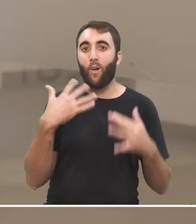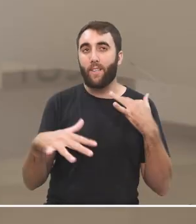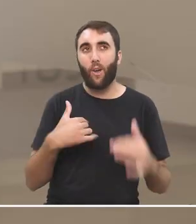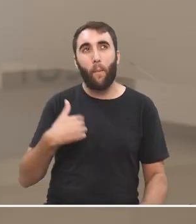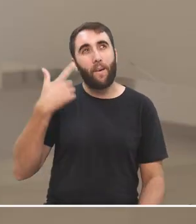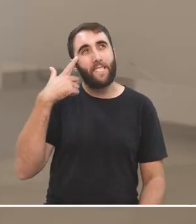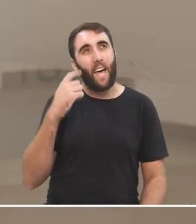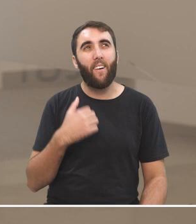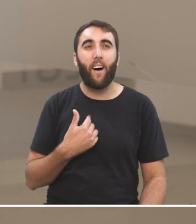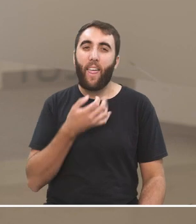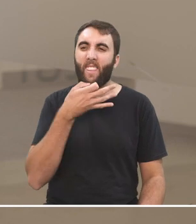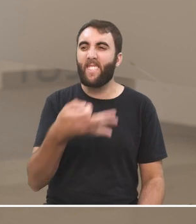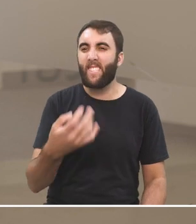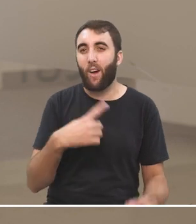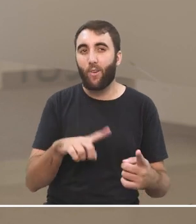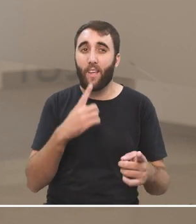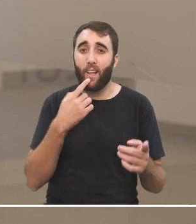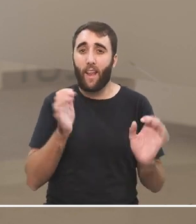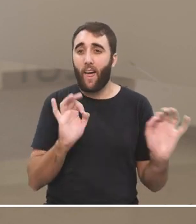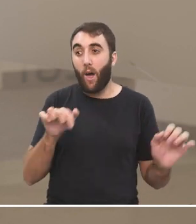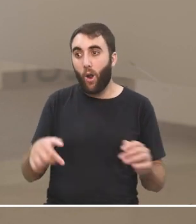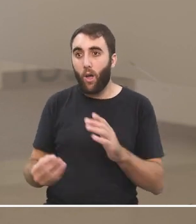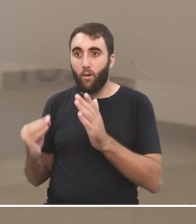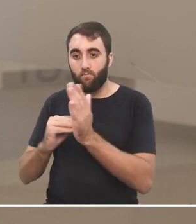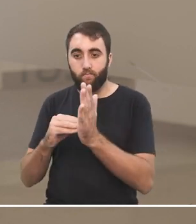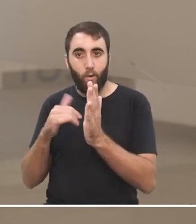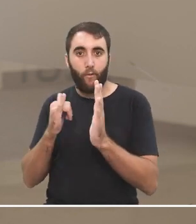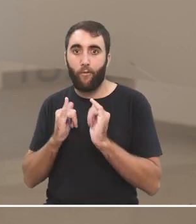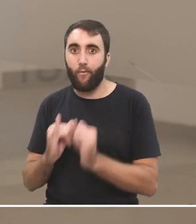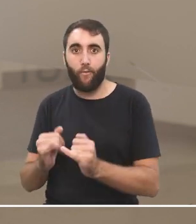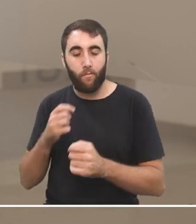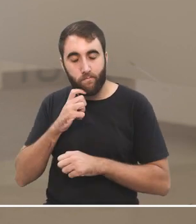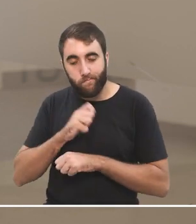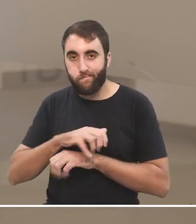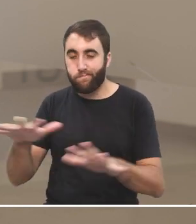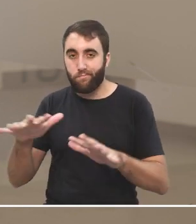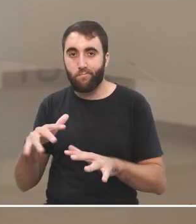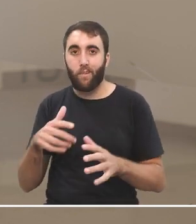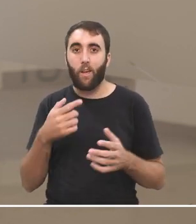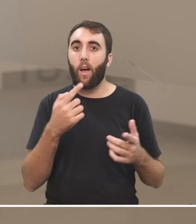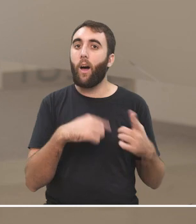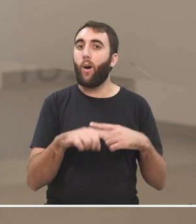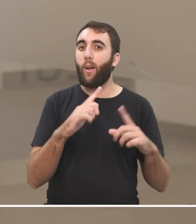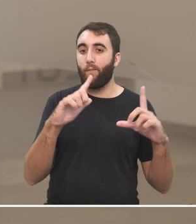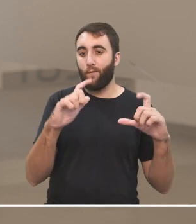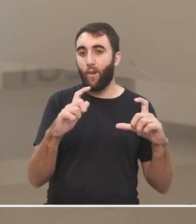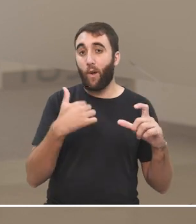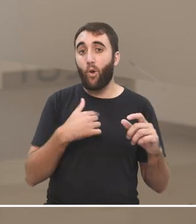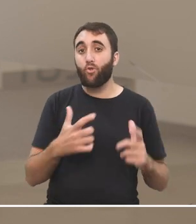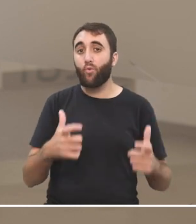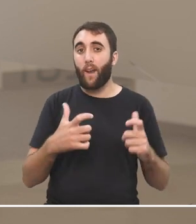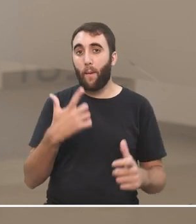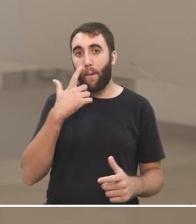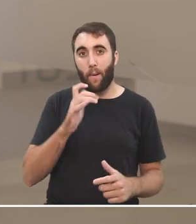pensaba o que decía tan categóricamente y las imágenes y todo lo demás ¿no? menos mal que mis padres me sacaron 500.000